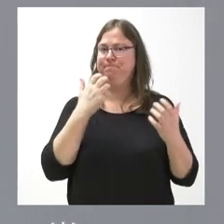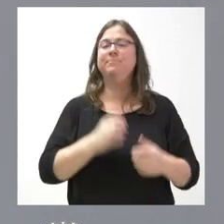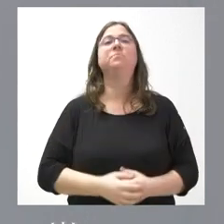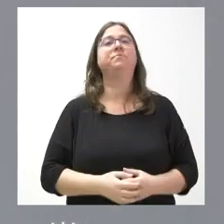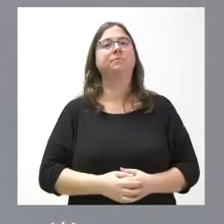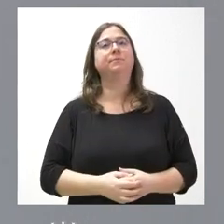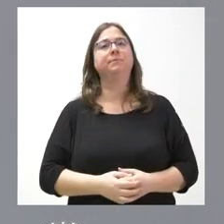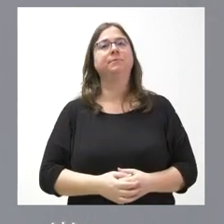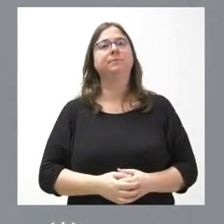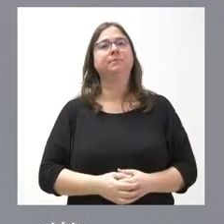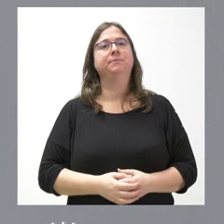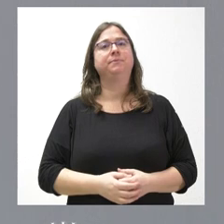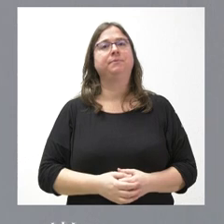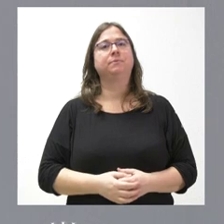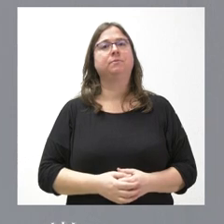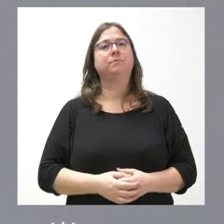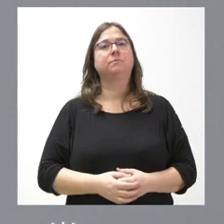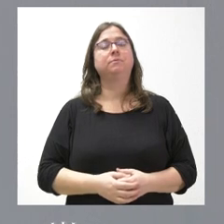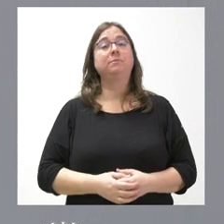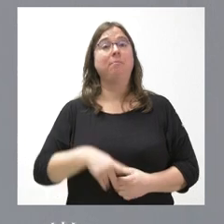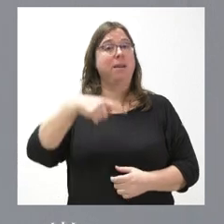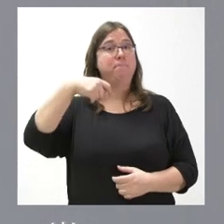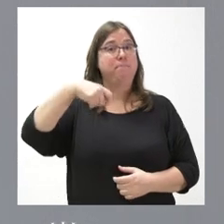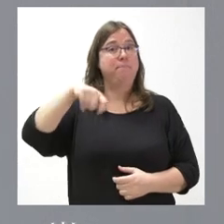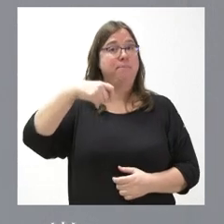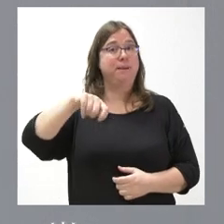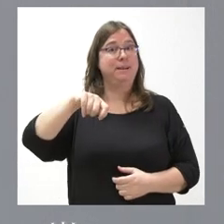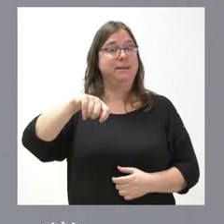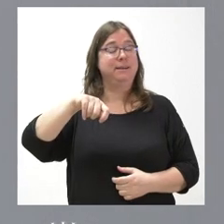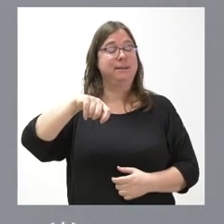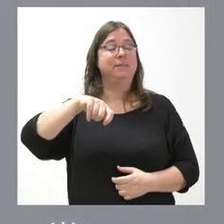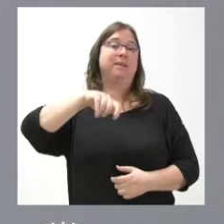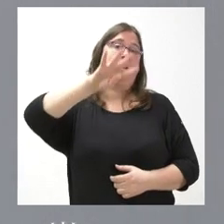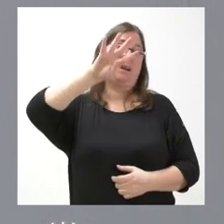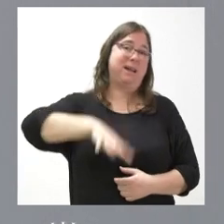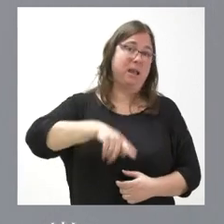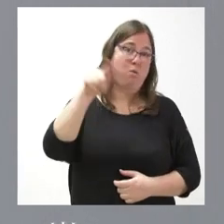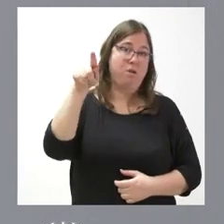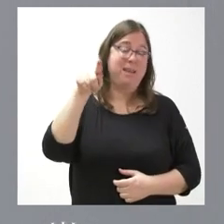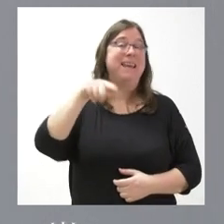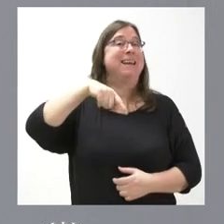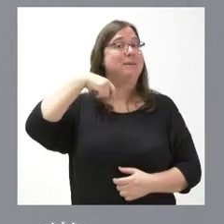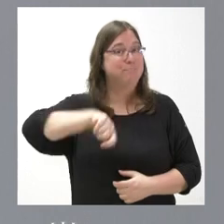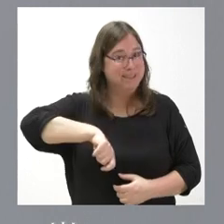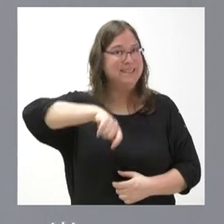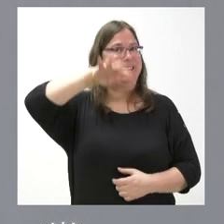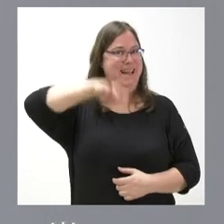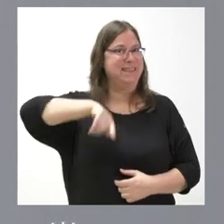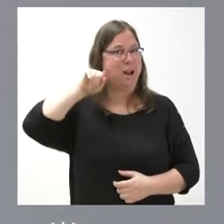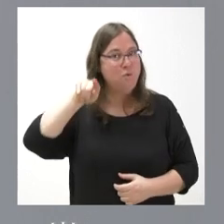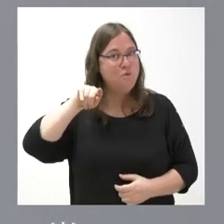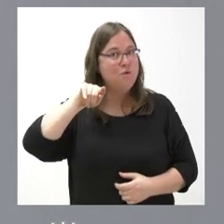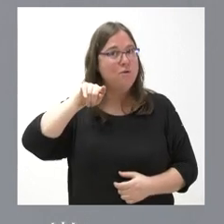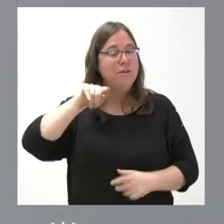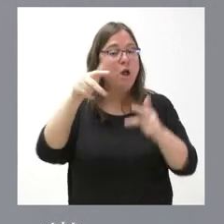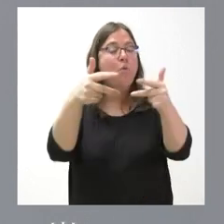el presidente de la Generalitat de Cataluña, en su calidad de presidente de la Generalitat de Cataluña, ha hecho